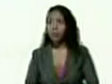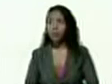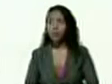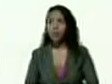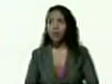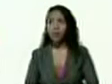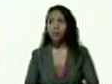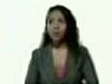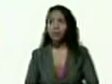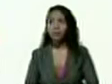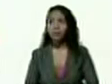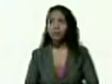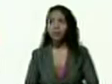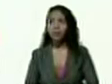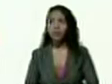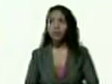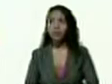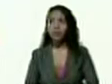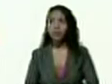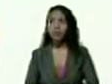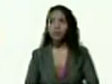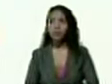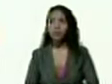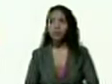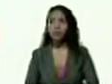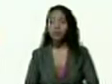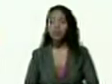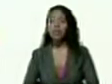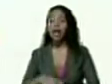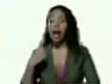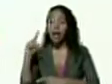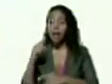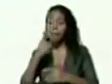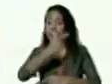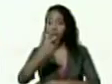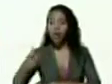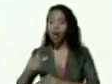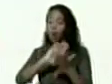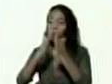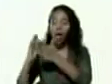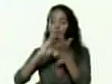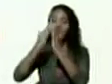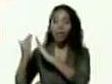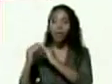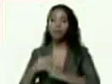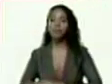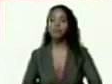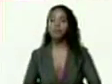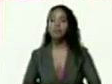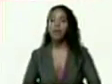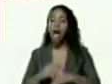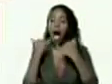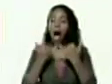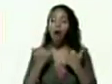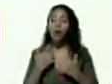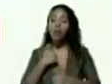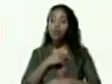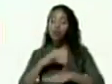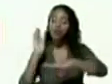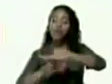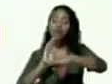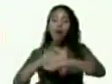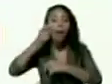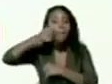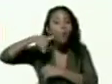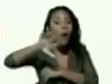visitando y seguimos casa por casa cara por cara caso por caso comunidad por comunidad ahora estamos convocando al pueblo